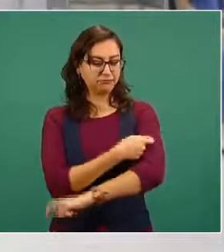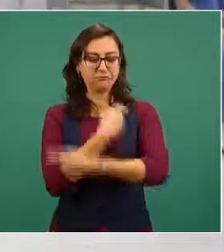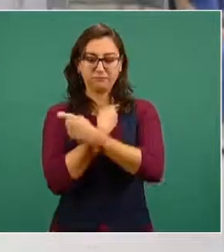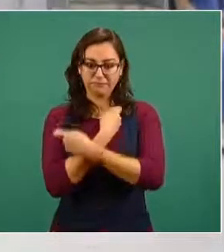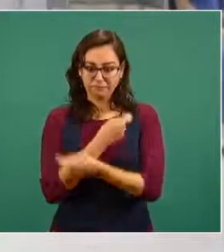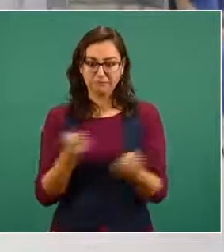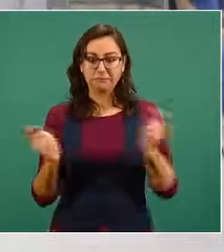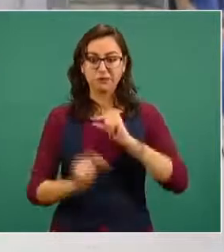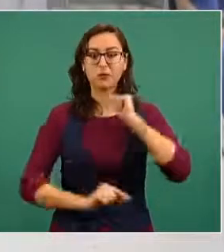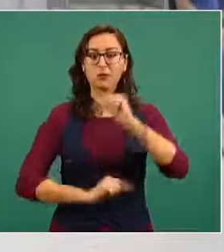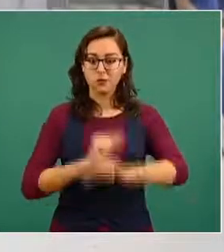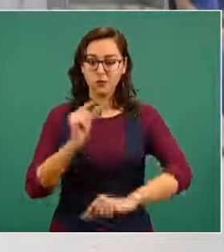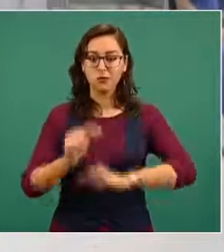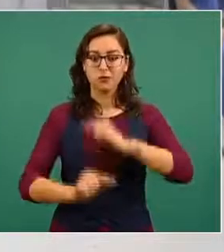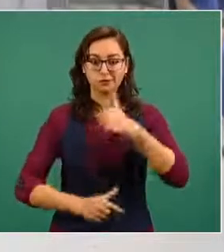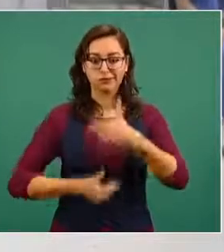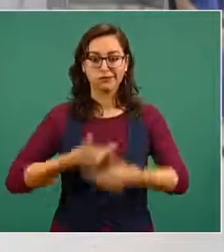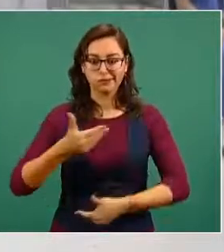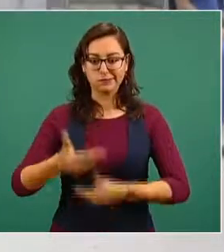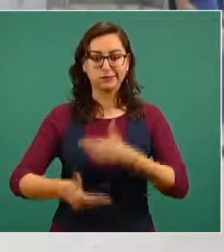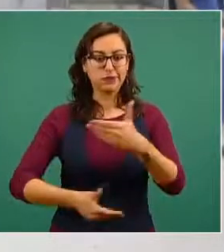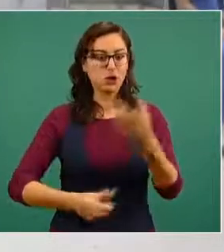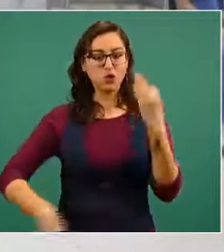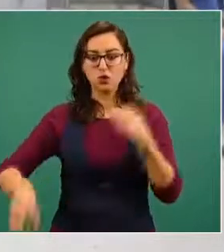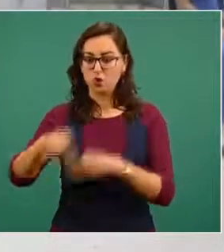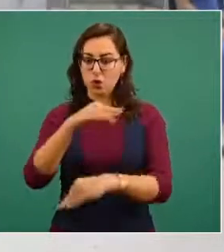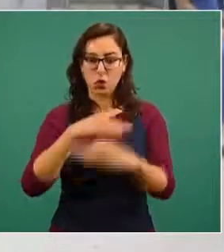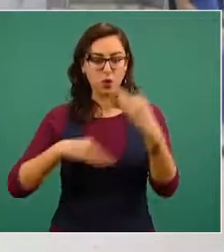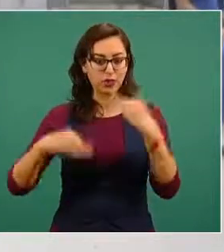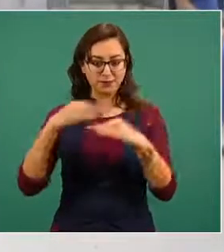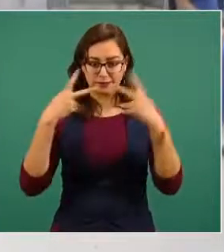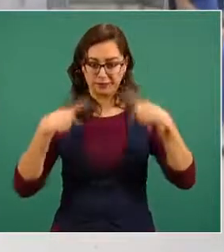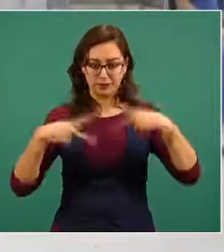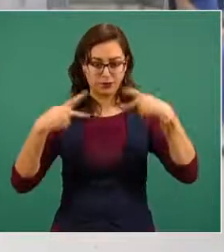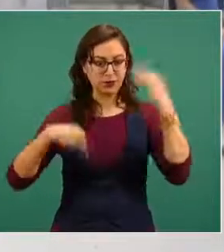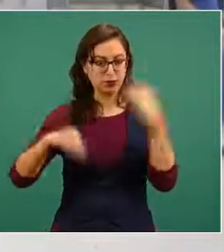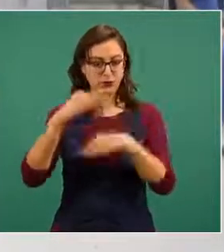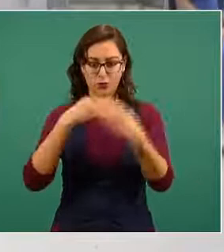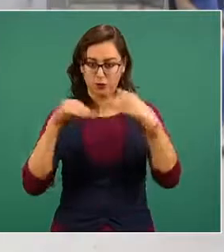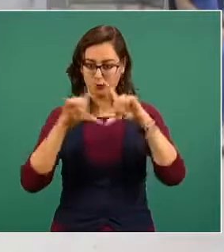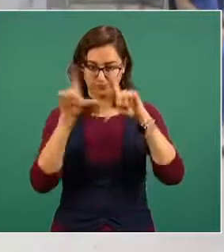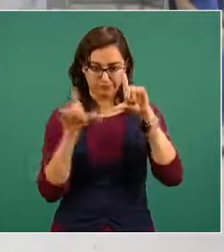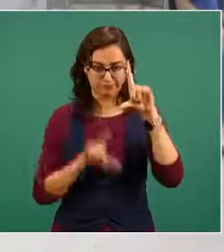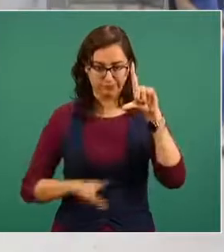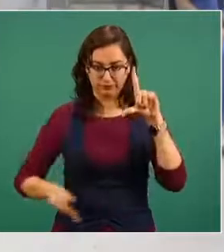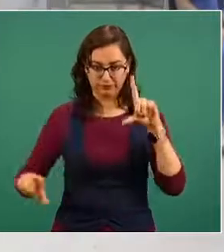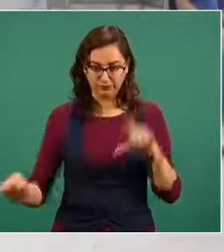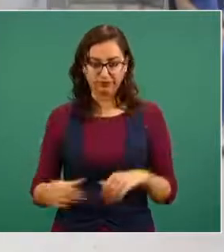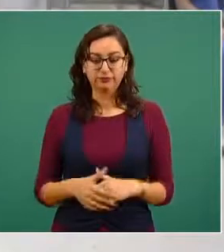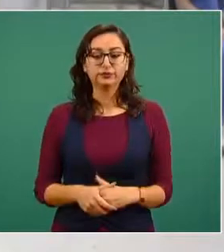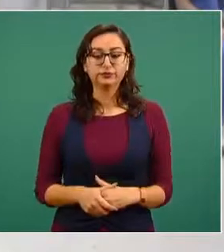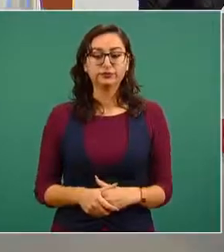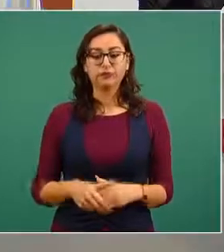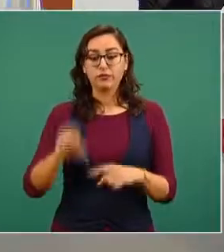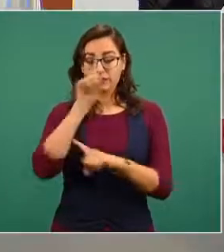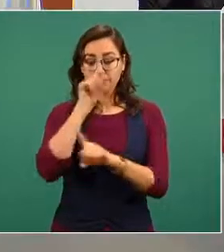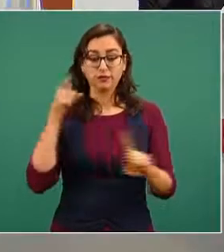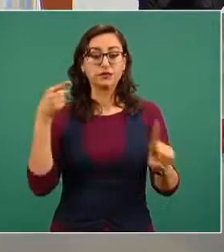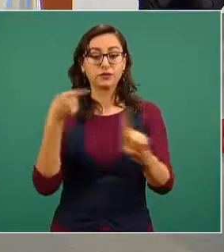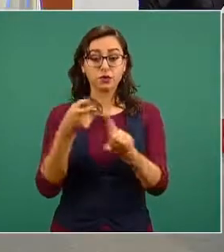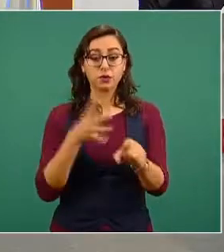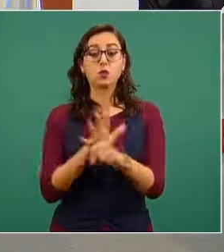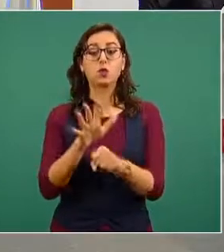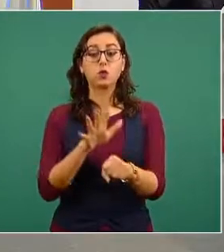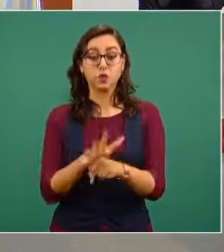paulatinamente en todo nuestro territorio nacional con el único propósito de atender el